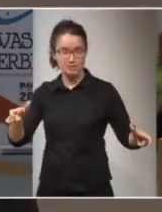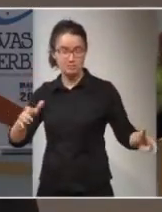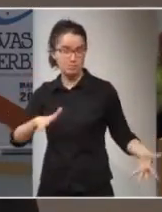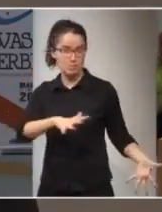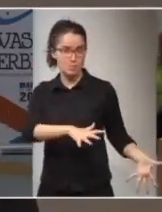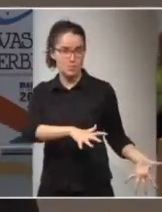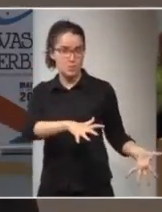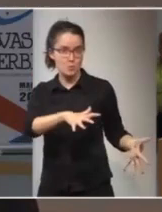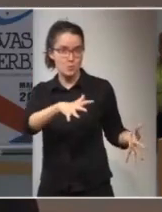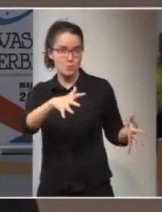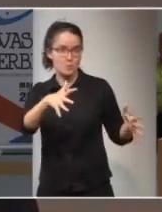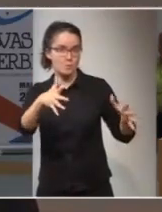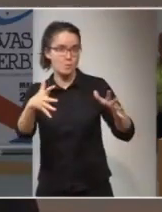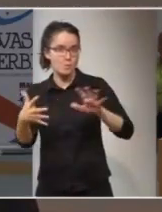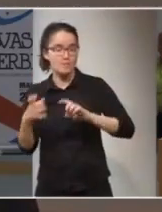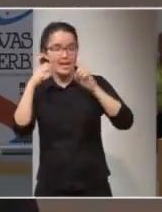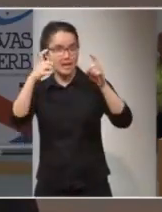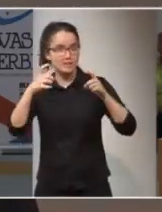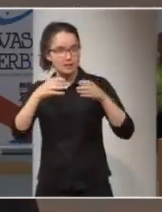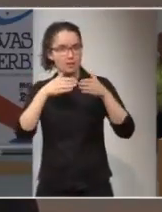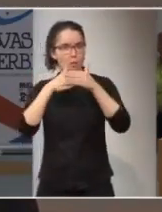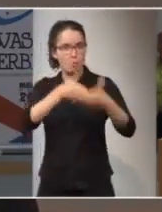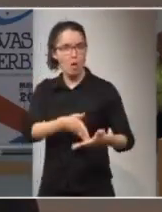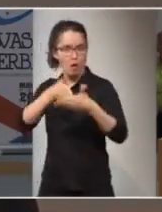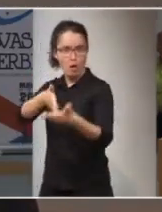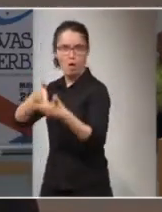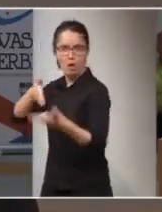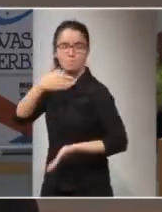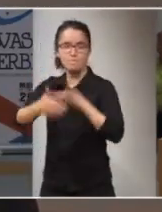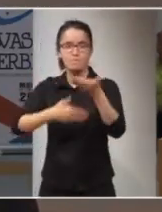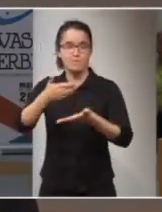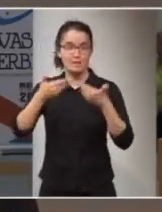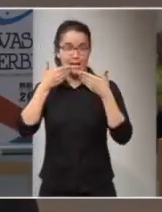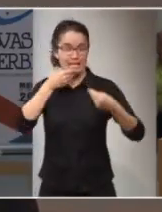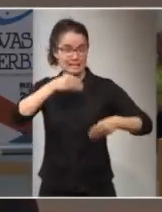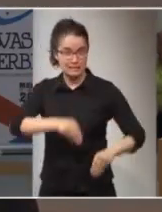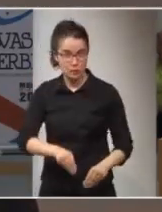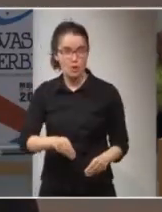evolucionando y tratando de superar los condicionamientos y avanzar a través de la historia.